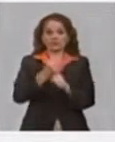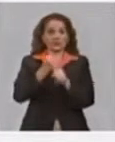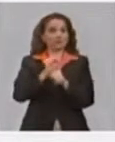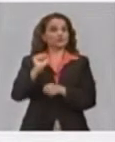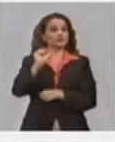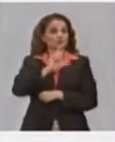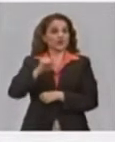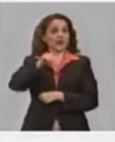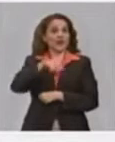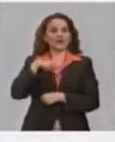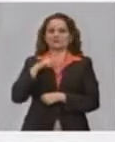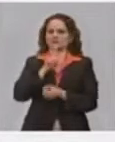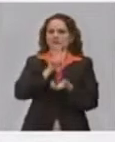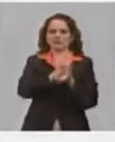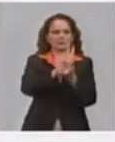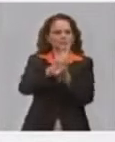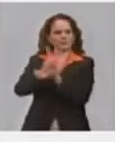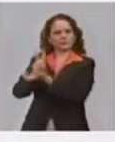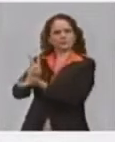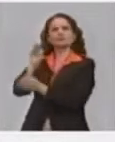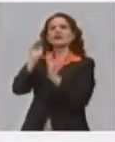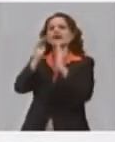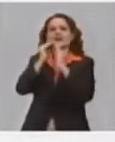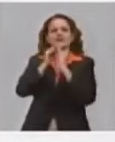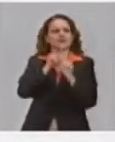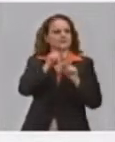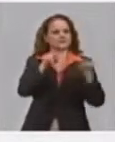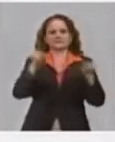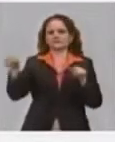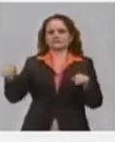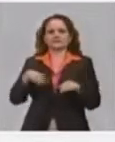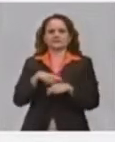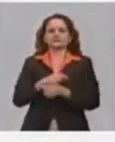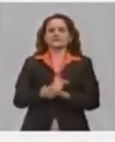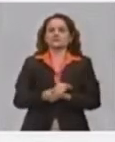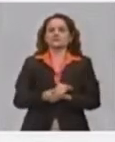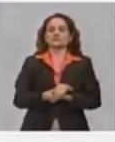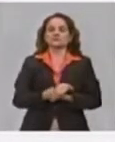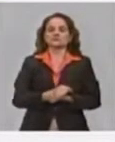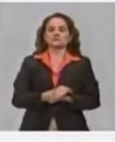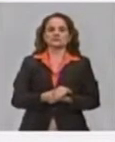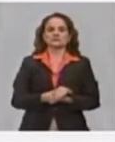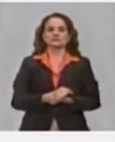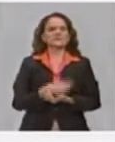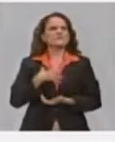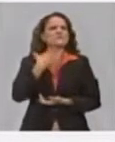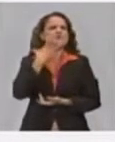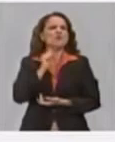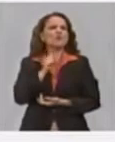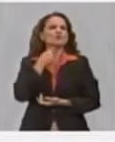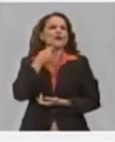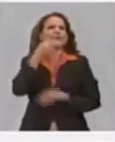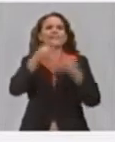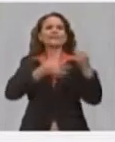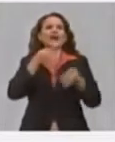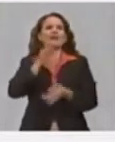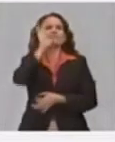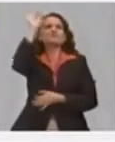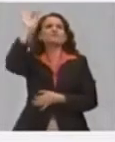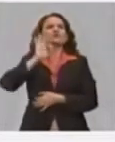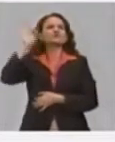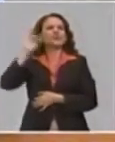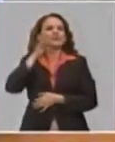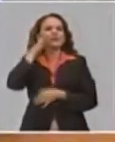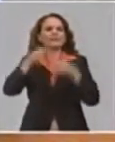.623, el 99%. A mí no me gusta mucho a veces hablar en porcientos porque a veces el porciento engaña. Esto